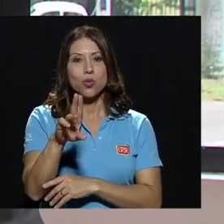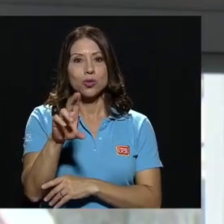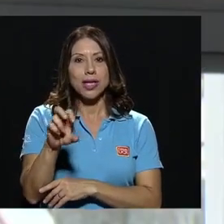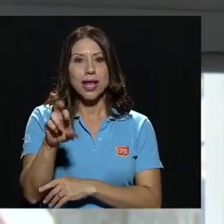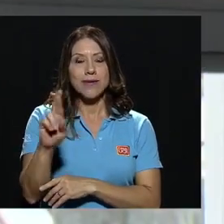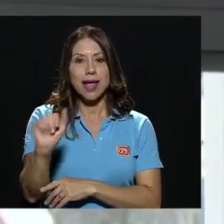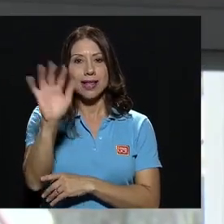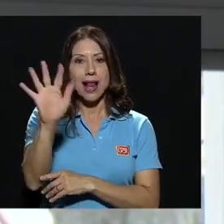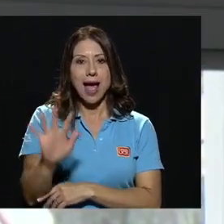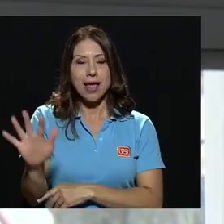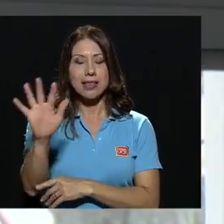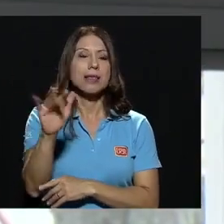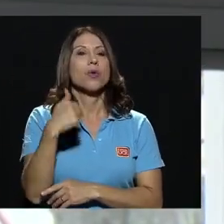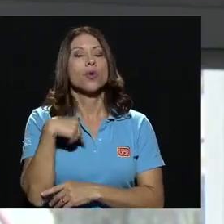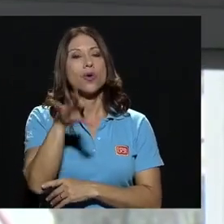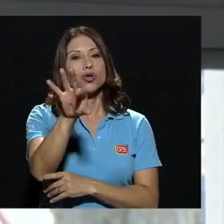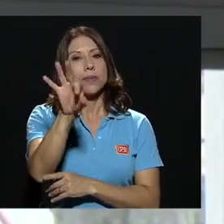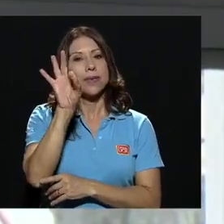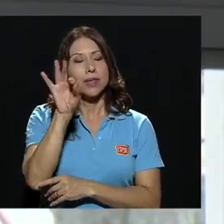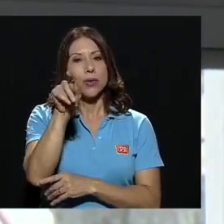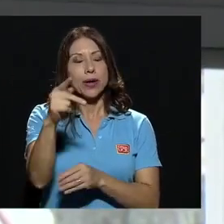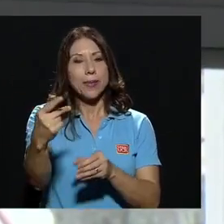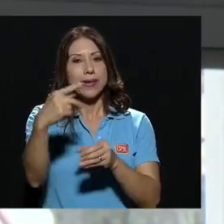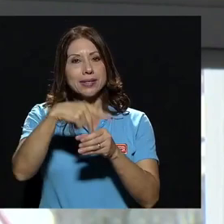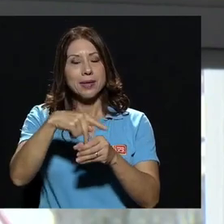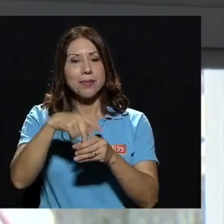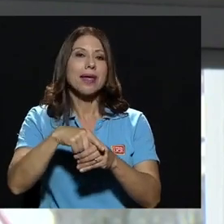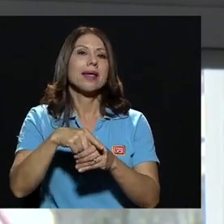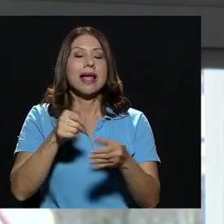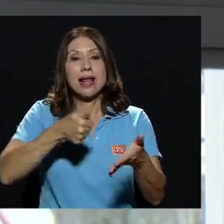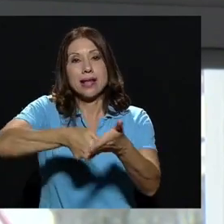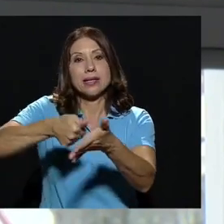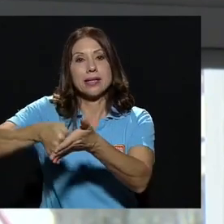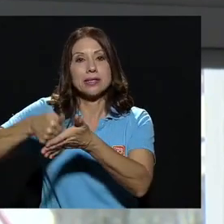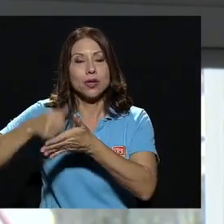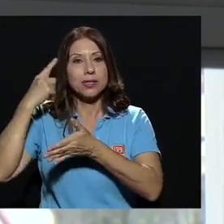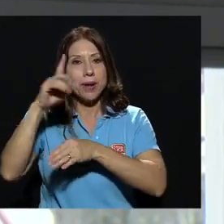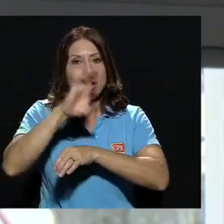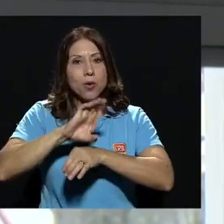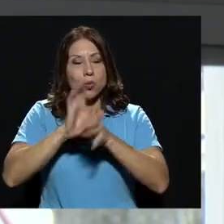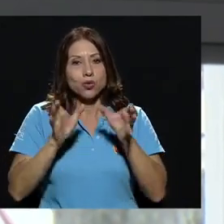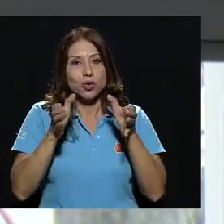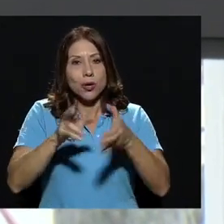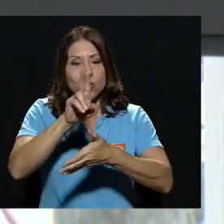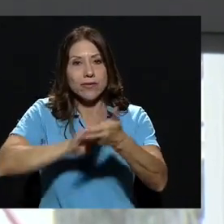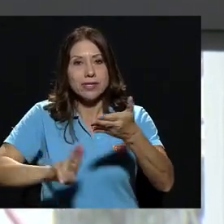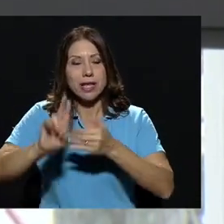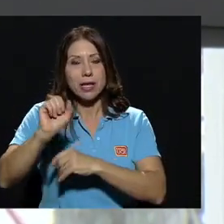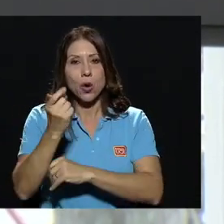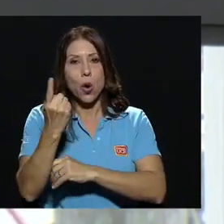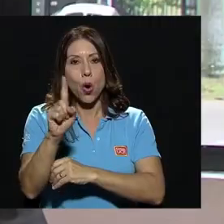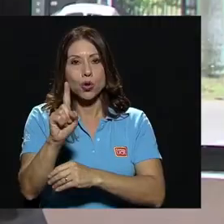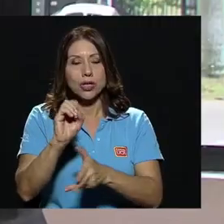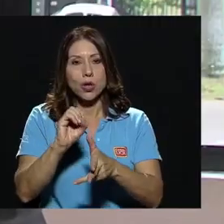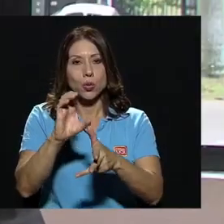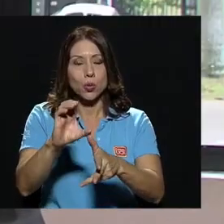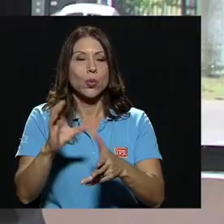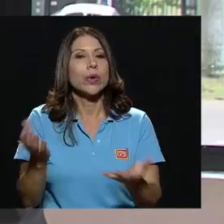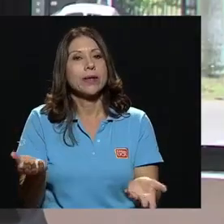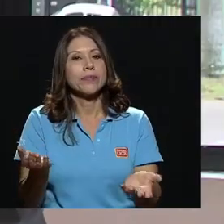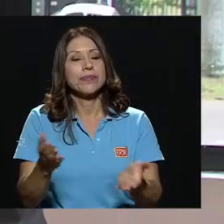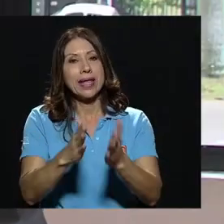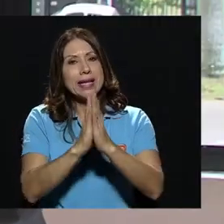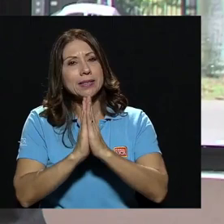Rica. Los invito a que participen en las elecciones para el Consejo Universitario el 11 de octubre. Y